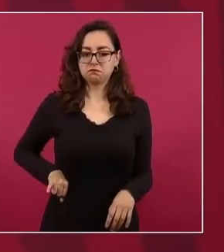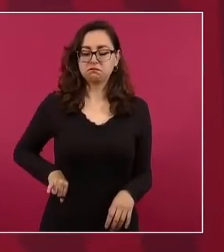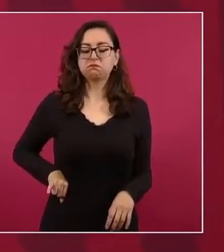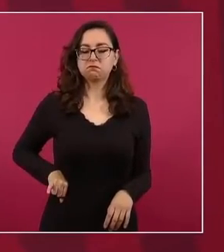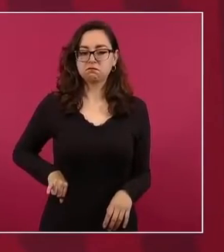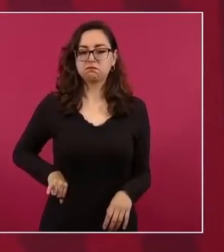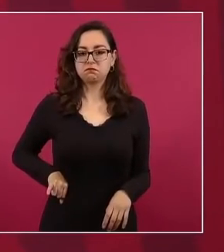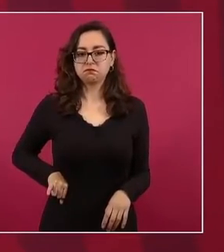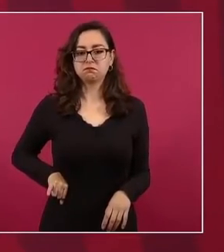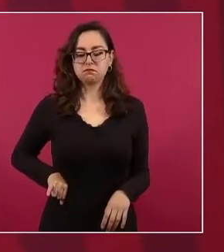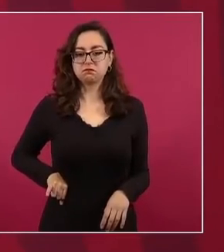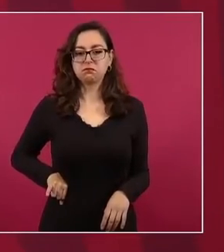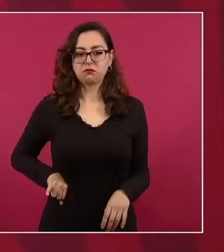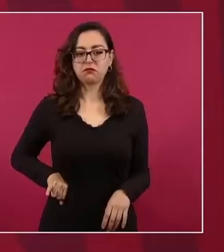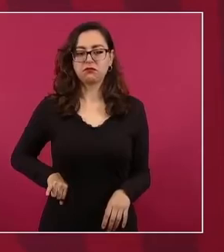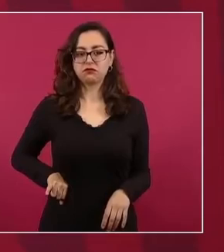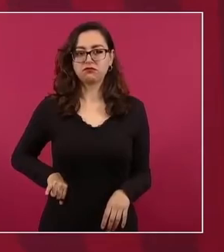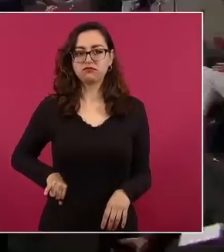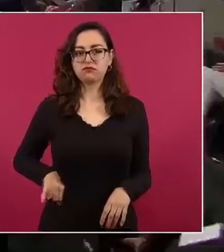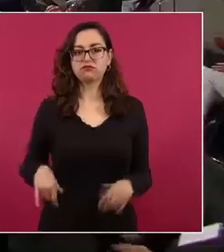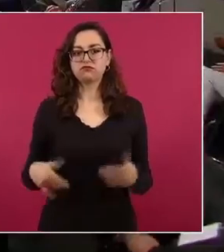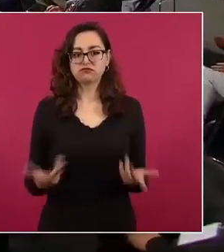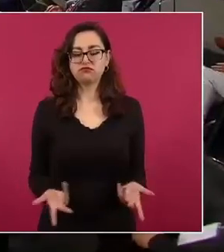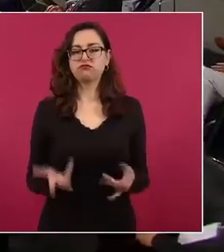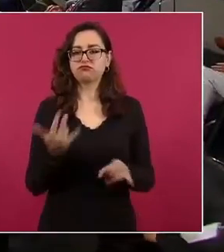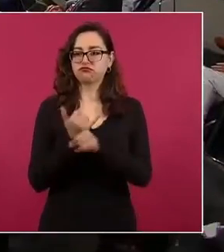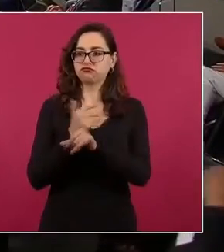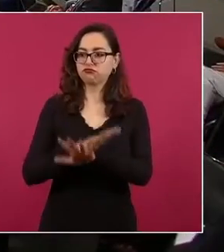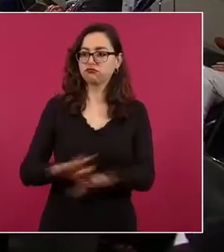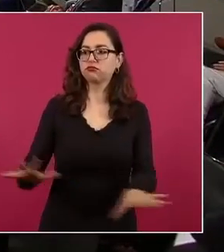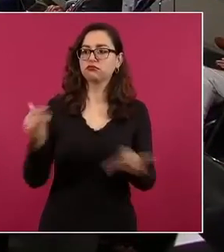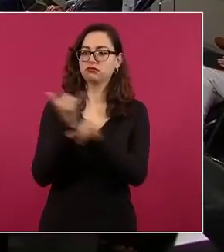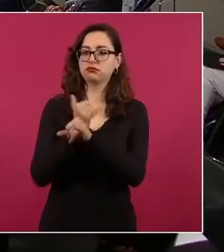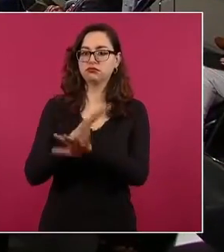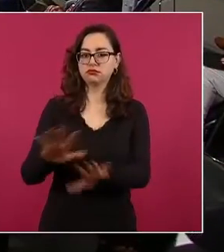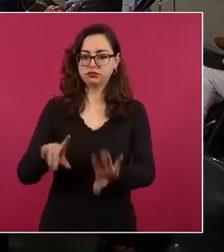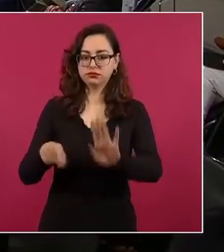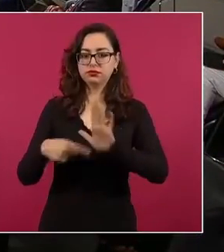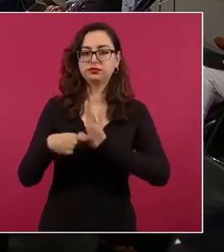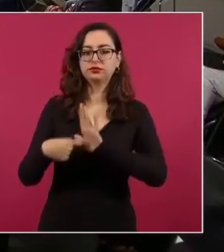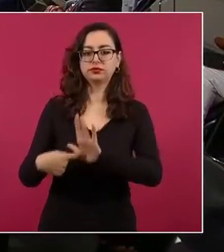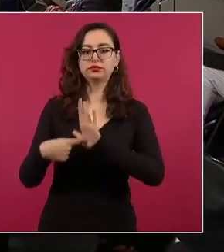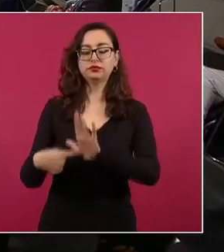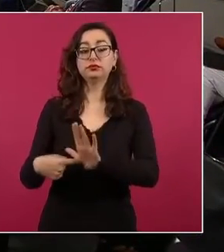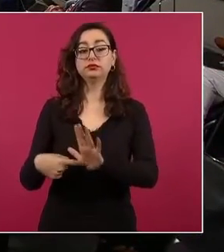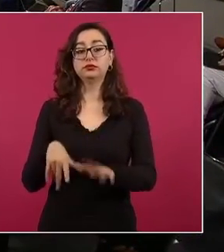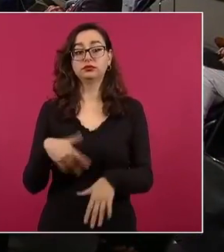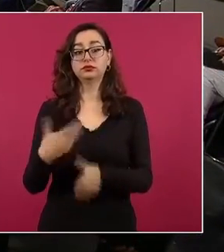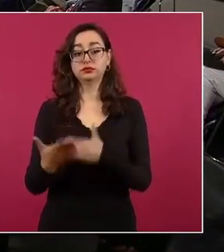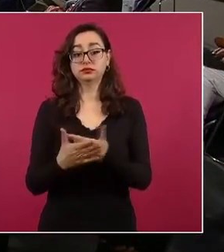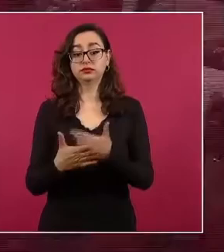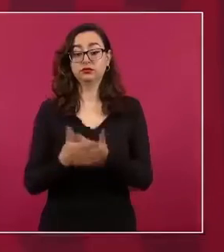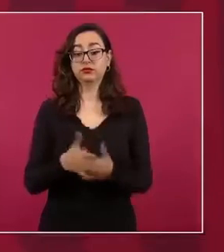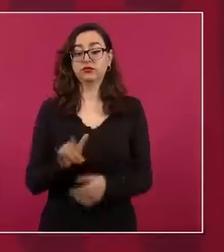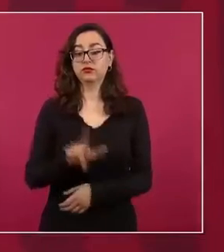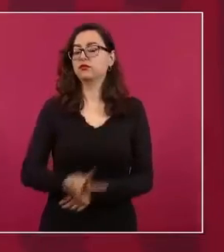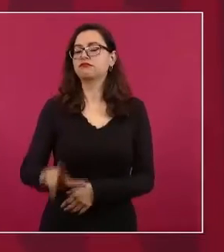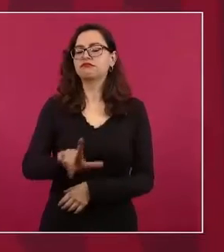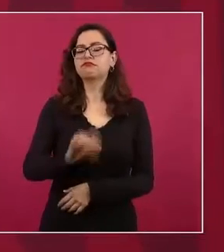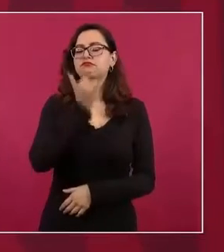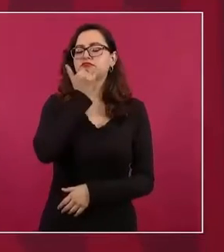es porque da la oportunidad de seguir informando. Y sí, el lunes voy a enviar, perdón, el jueves,